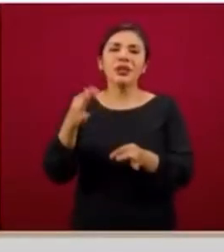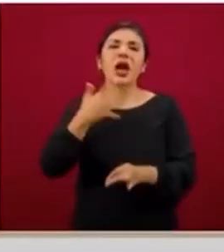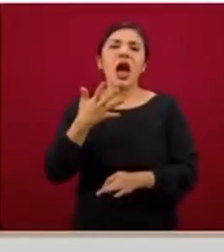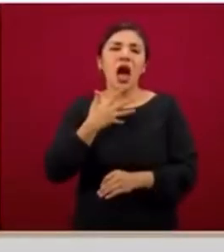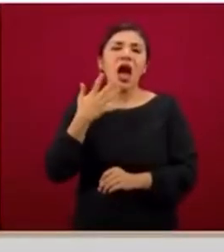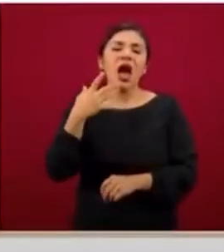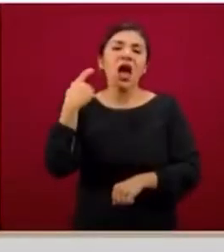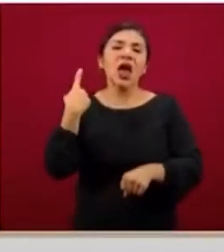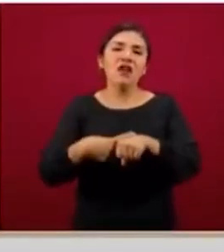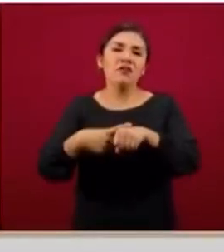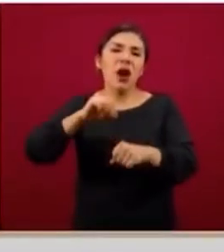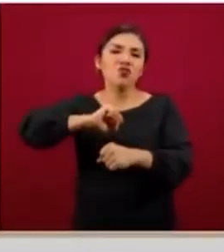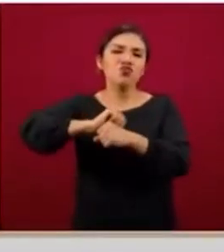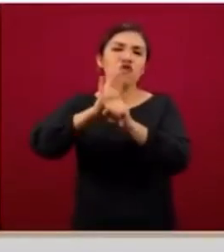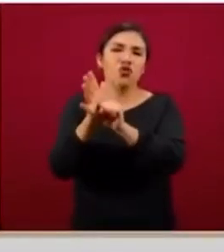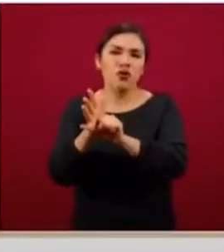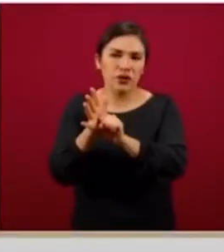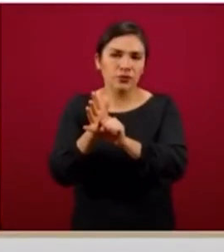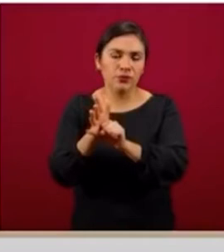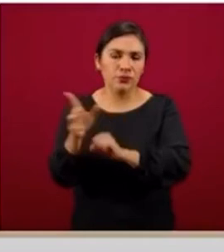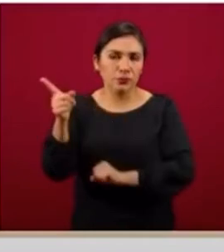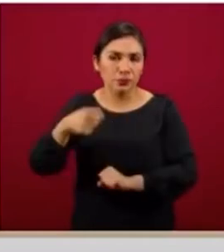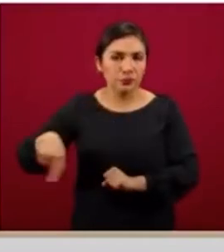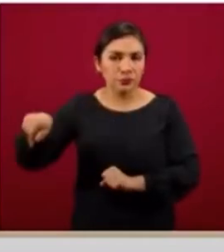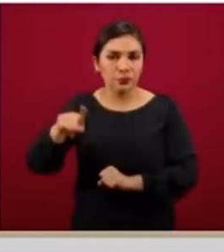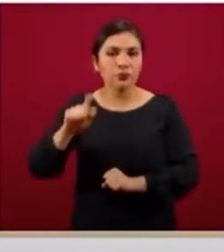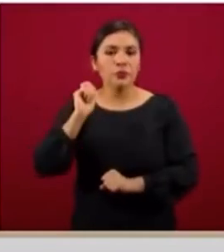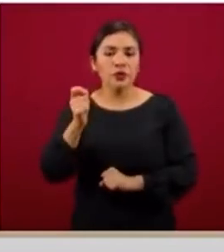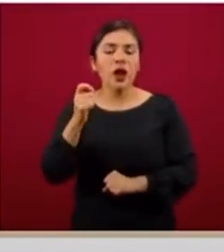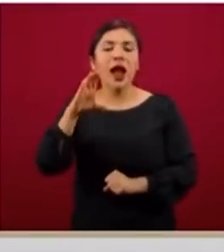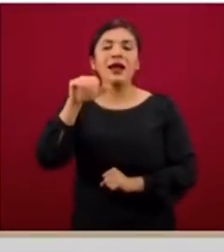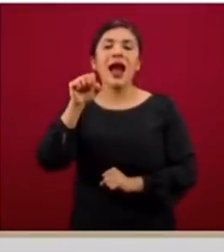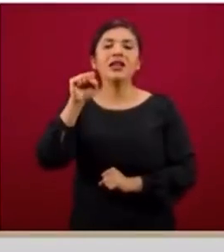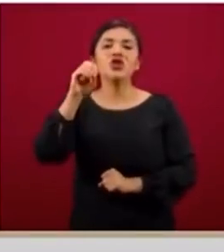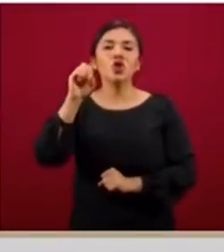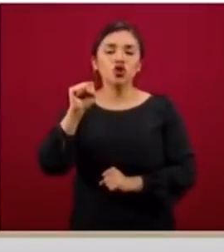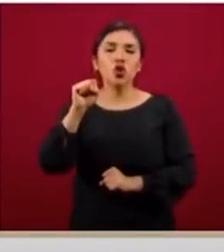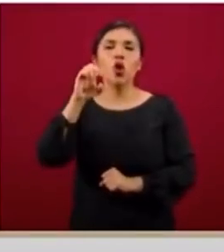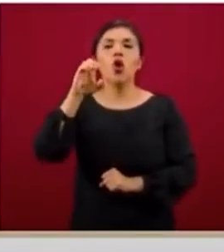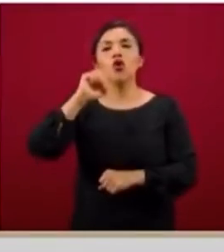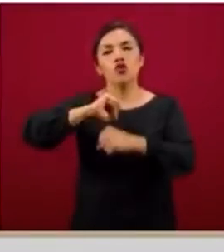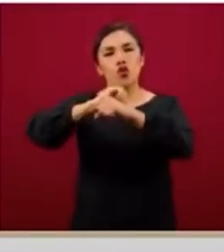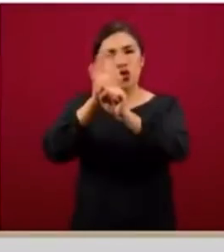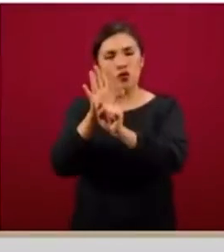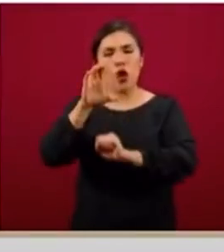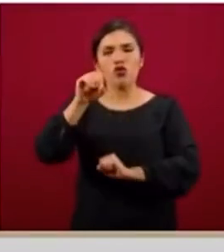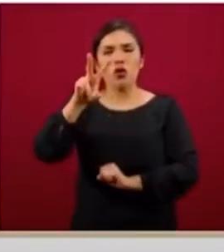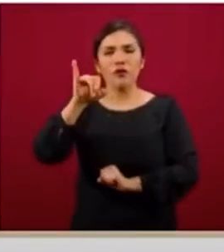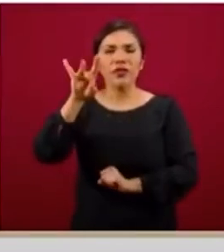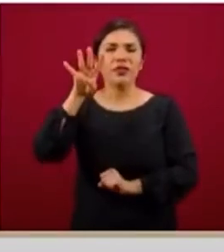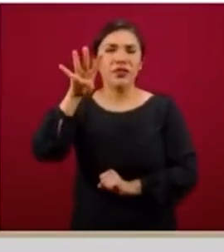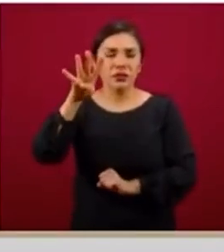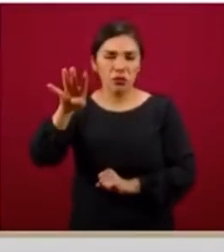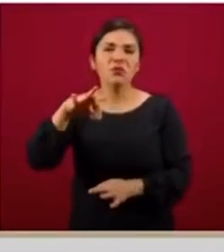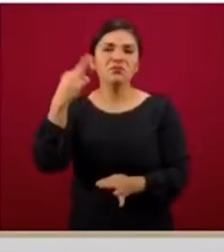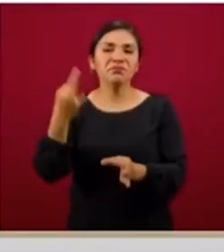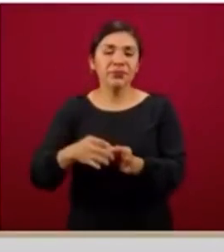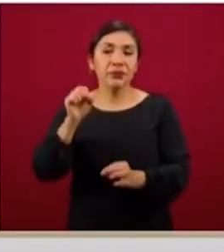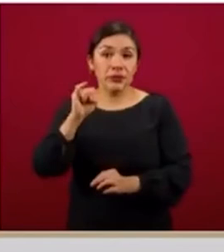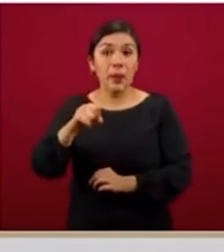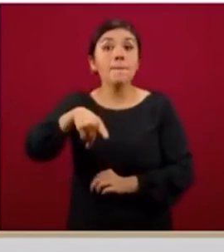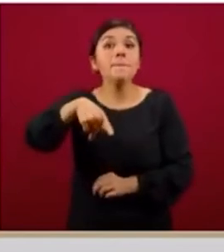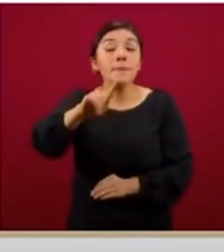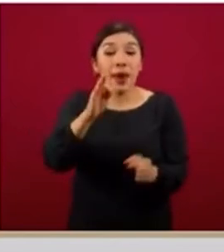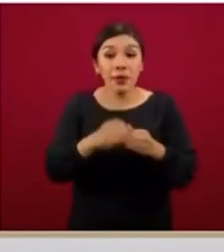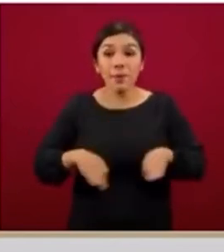SARS-CoV-2 y por lo tanto se clasifican como casos de COVID-19 confirmados. Sin embargo, es importante